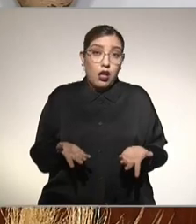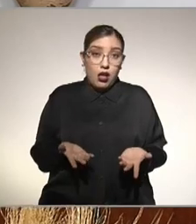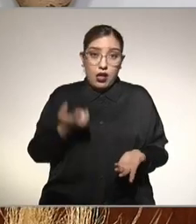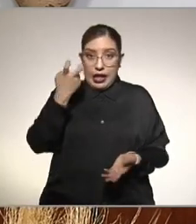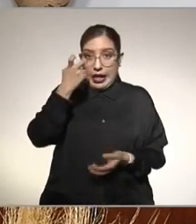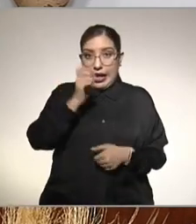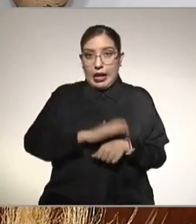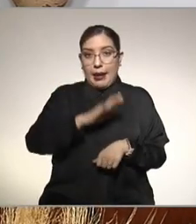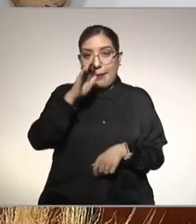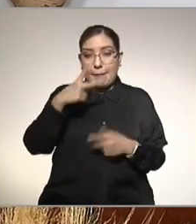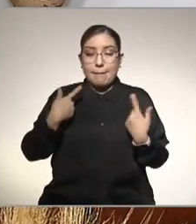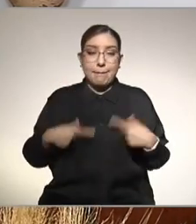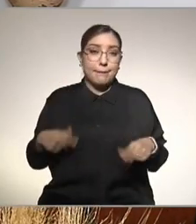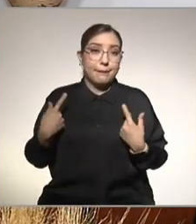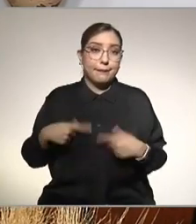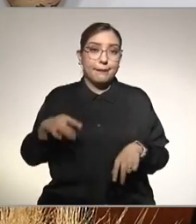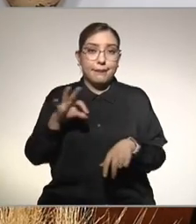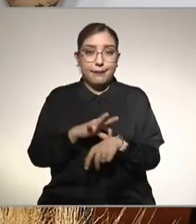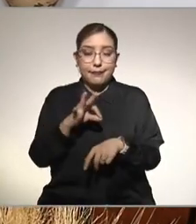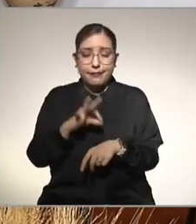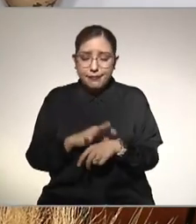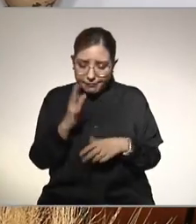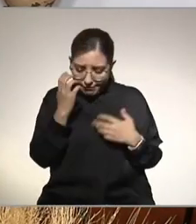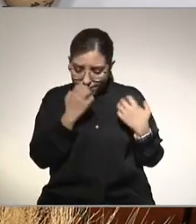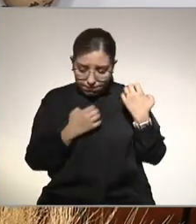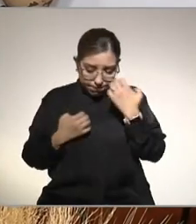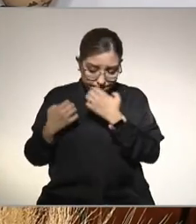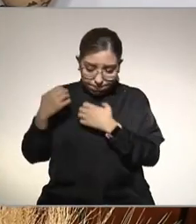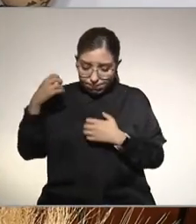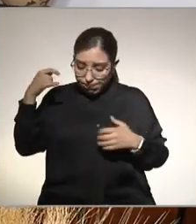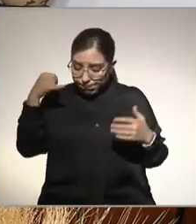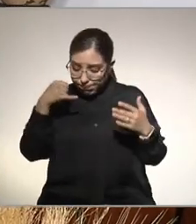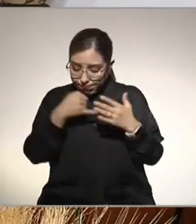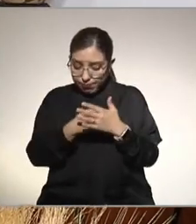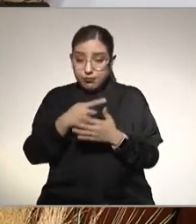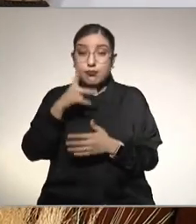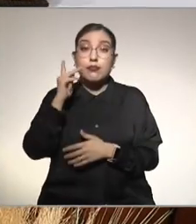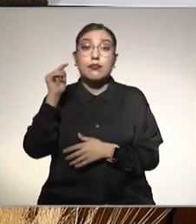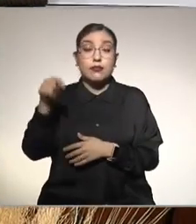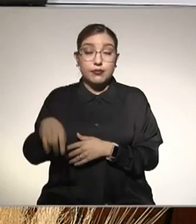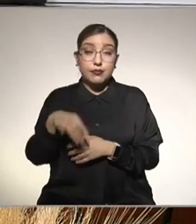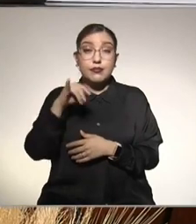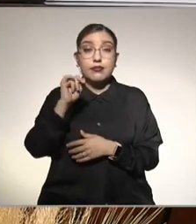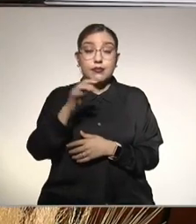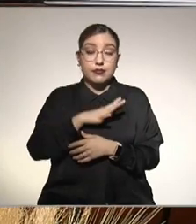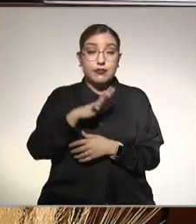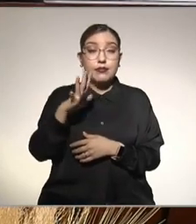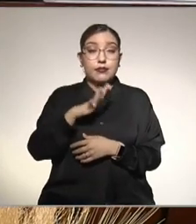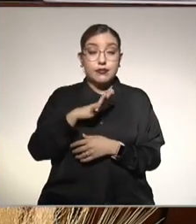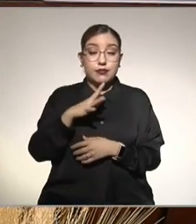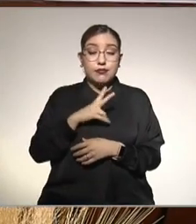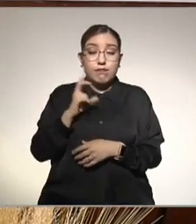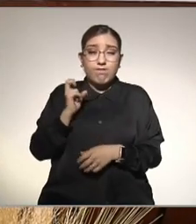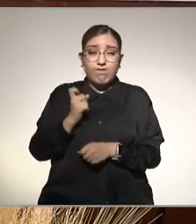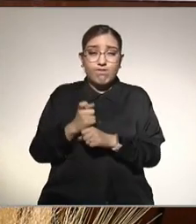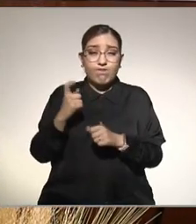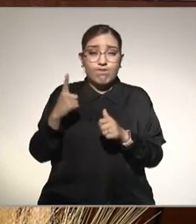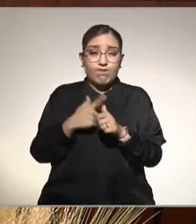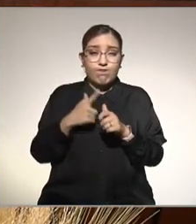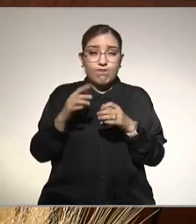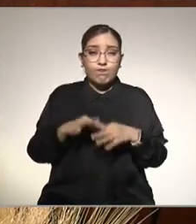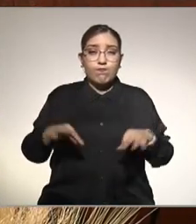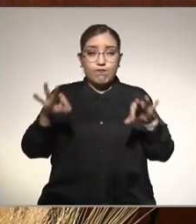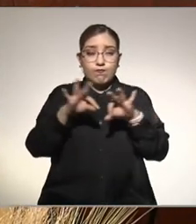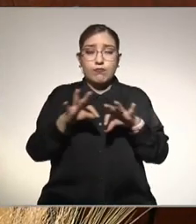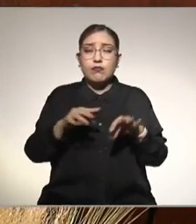estudian los internistas y los cardiólogos pero aquí definitivamente tienen un impacto porque se nos está infiltrando en el hígado vamos a regresar